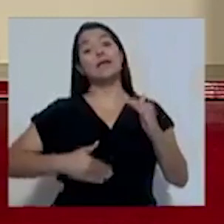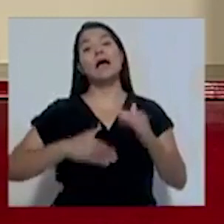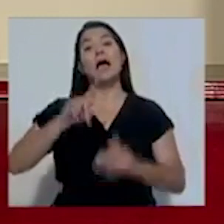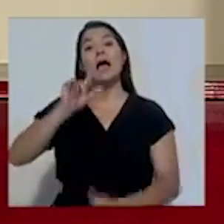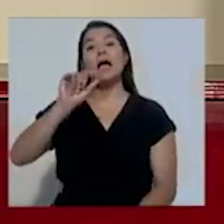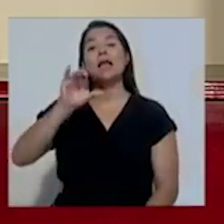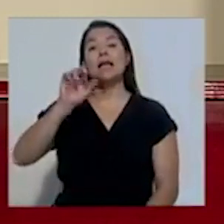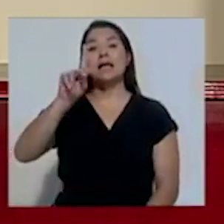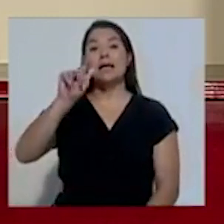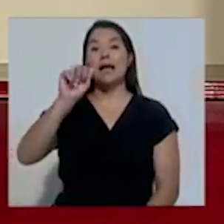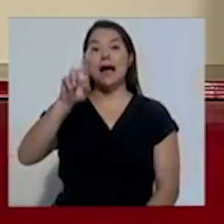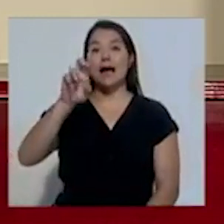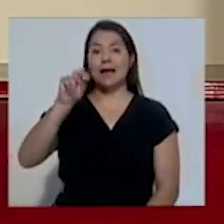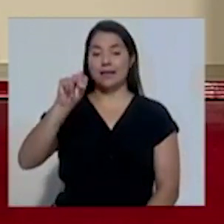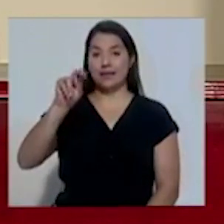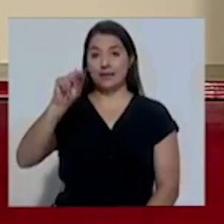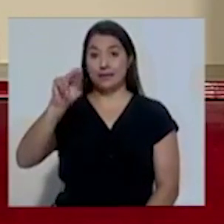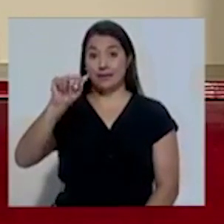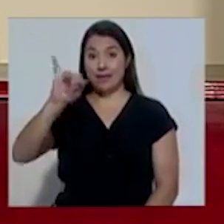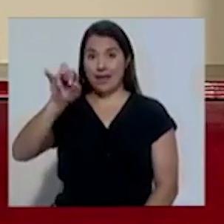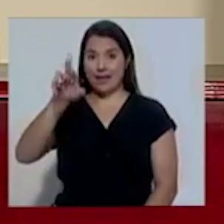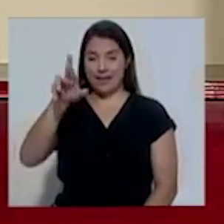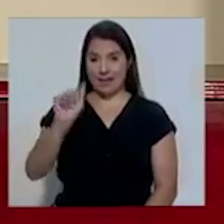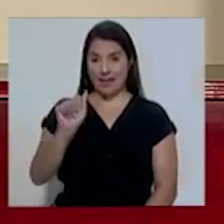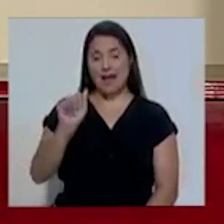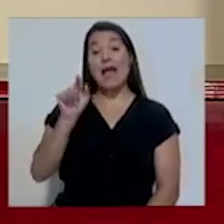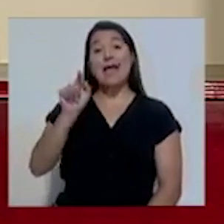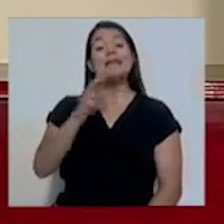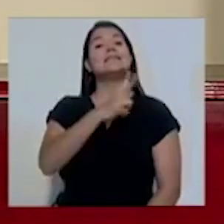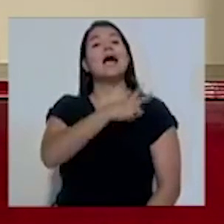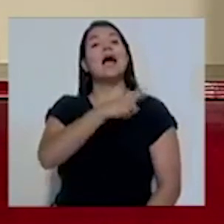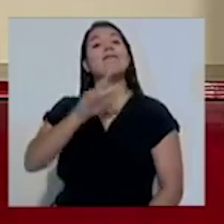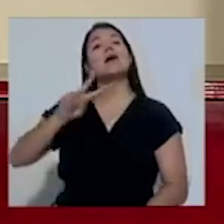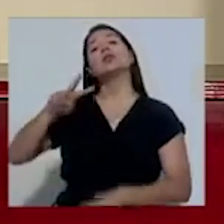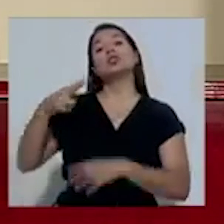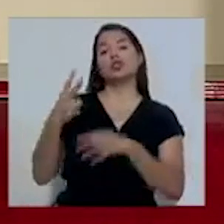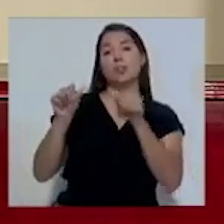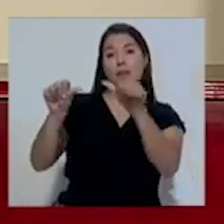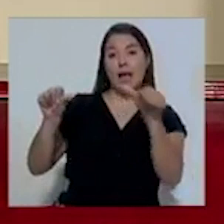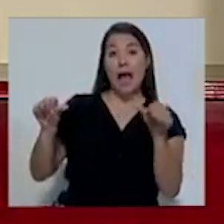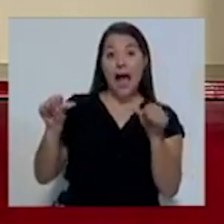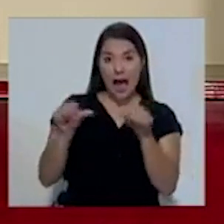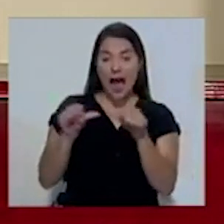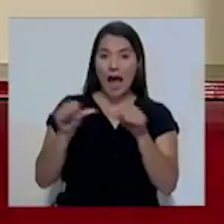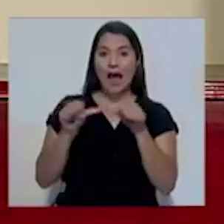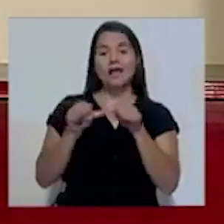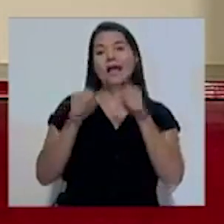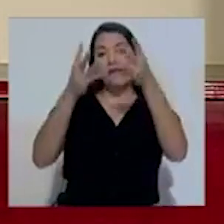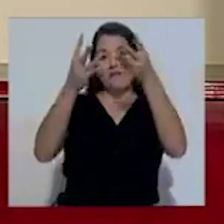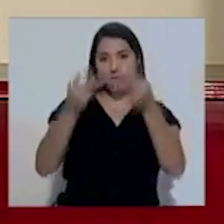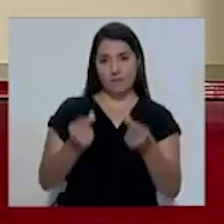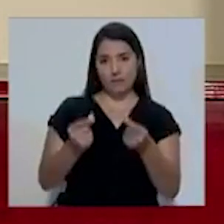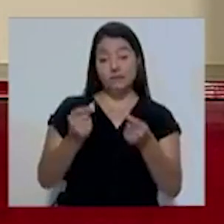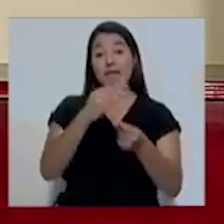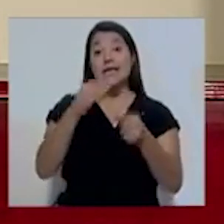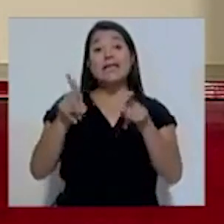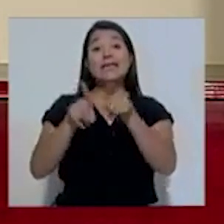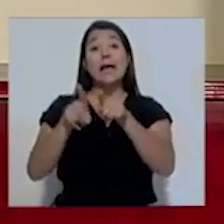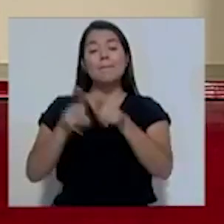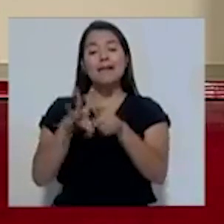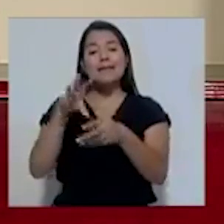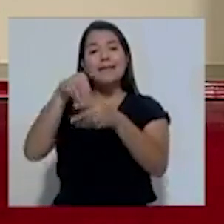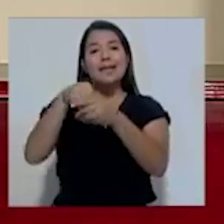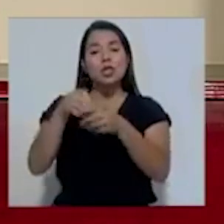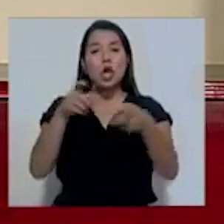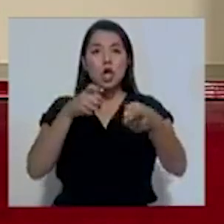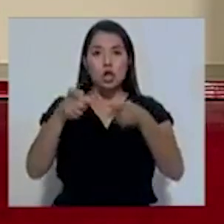la licenciada Karen Ángela Rodríguez, jefa del subárea de formulación y modificación presupuestario y miembro del Centro de